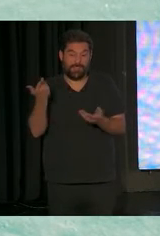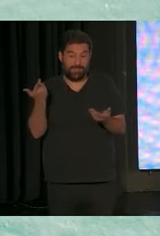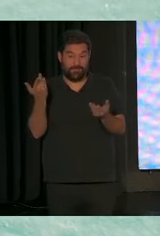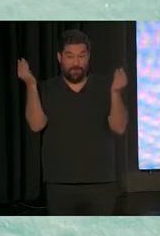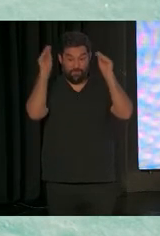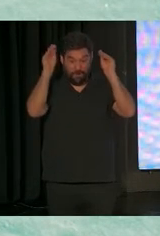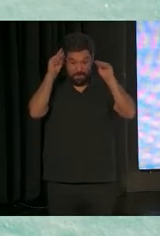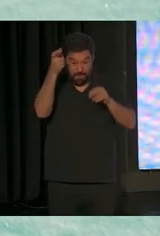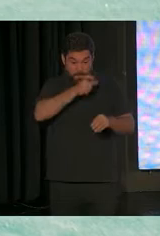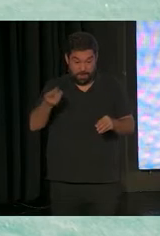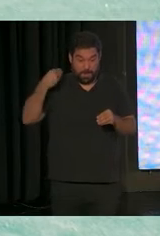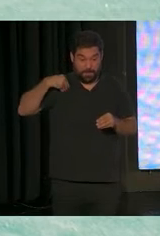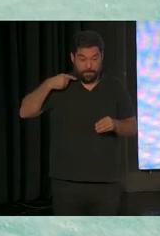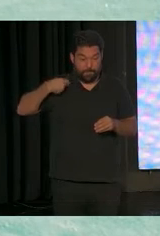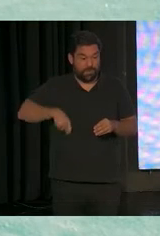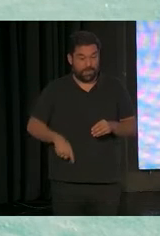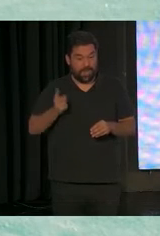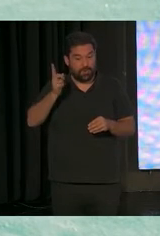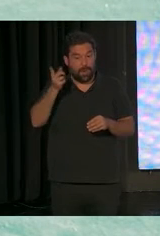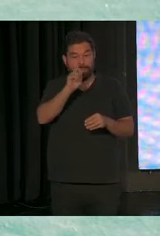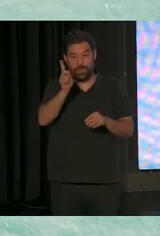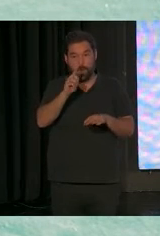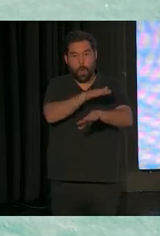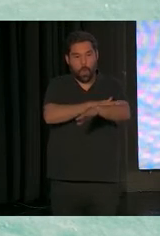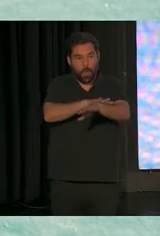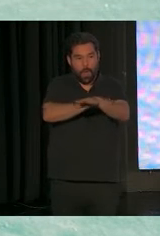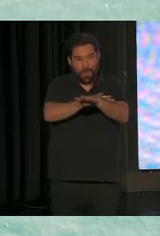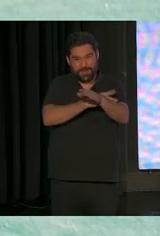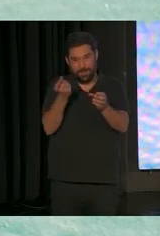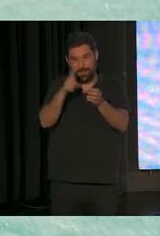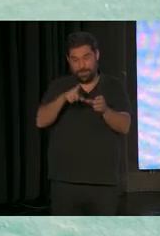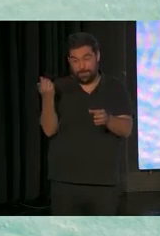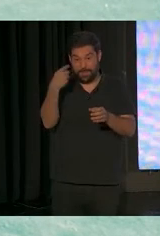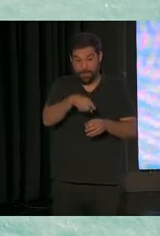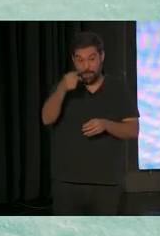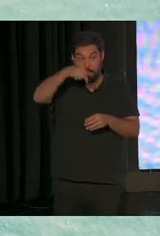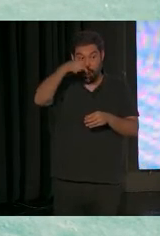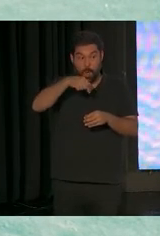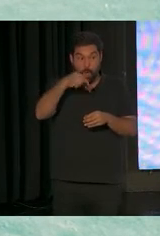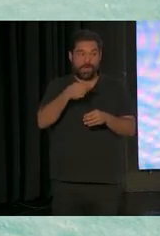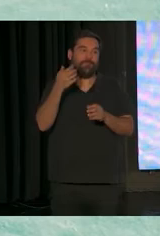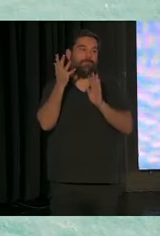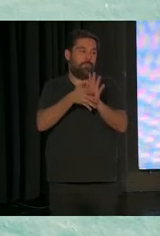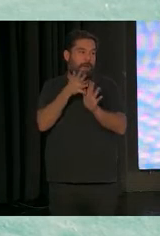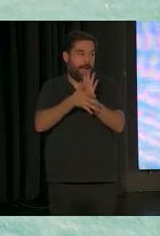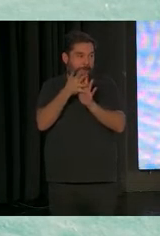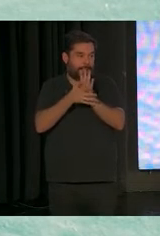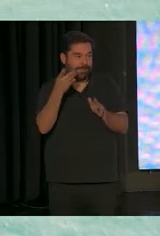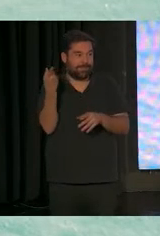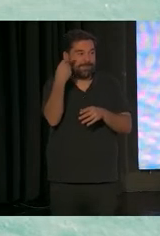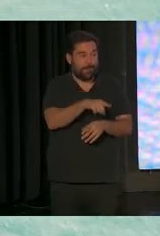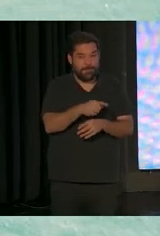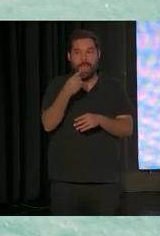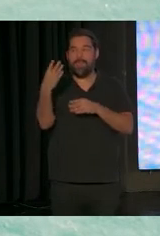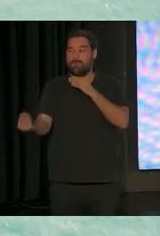profesionales. No. Aquí el gobierno se tiene que implicar. Ya habéis visto que han hablado bastante hoy. También nos tienen que dar